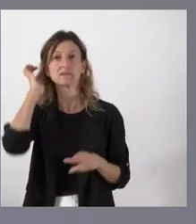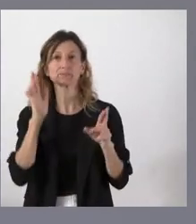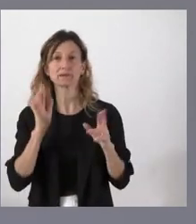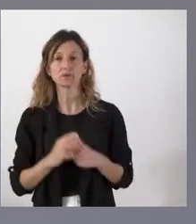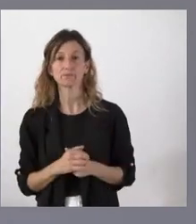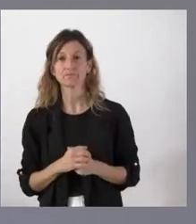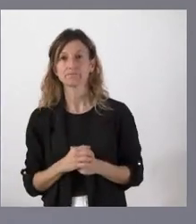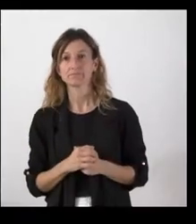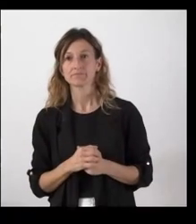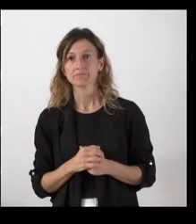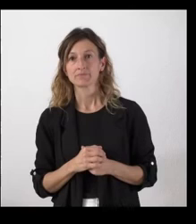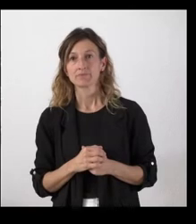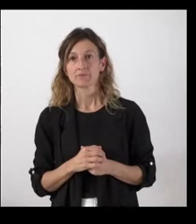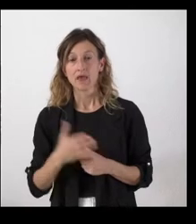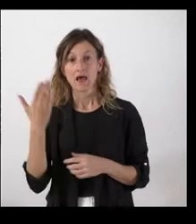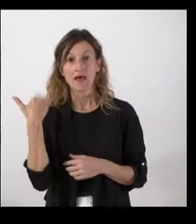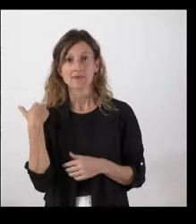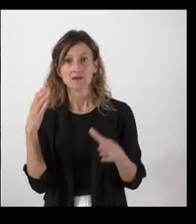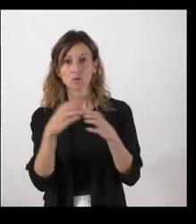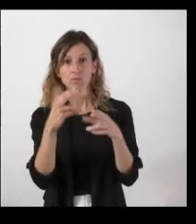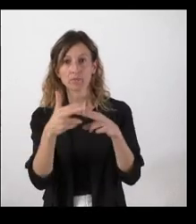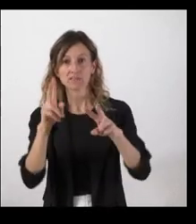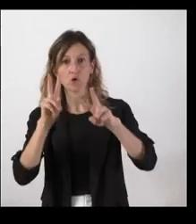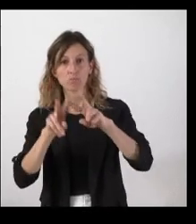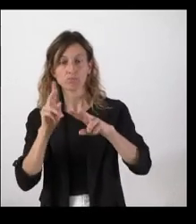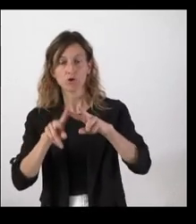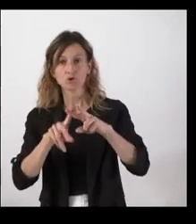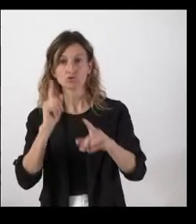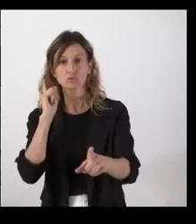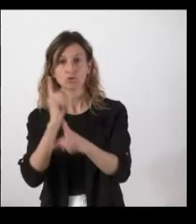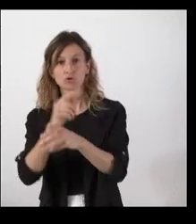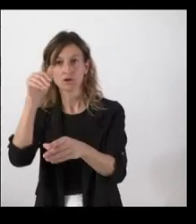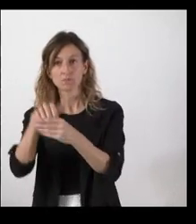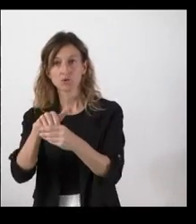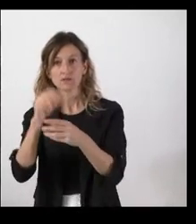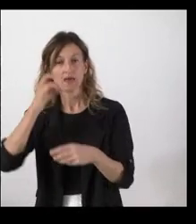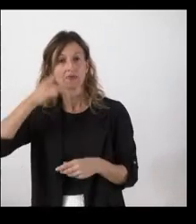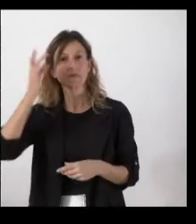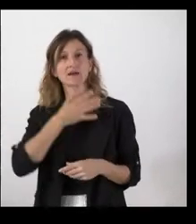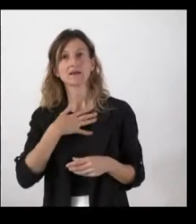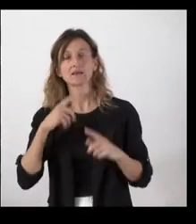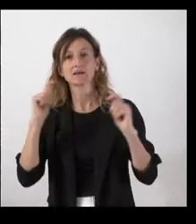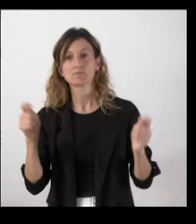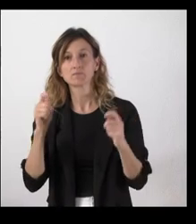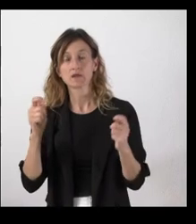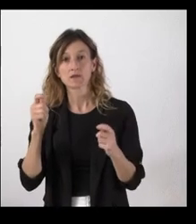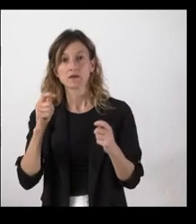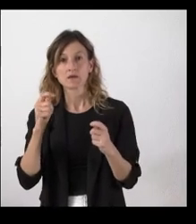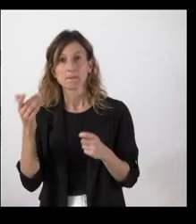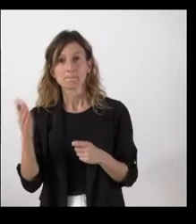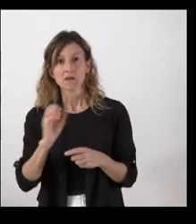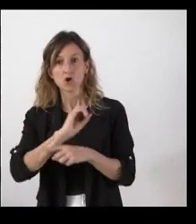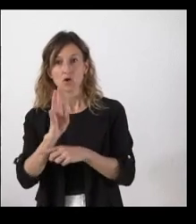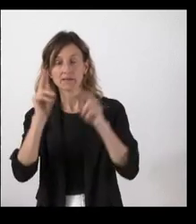su partido y Vox votaron precisamente en contra de una iniciativa que pedía que se publicaran los tratos de las muertes COVID en